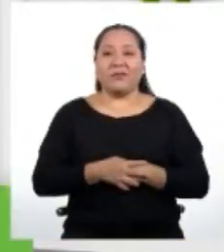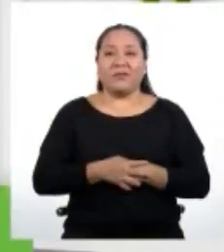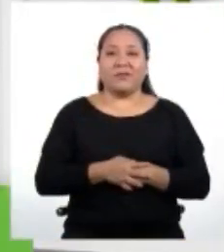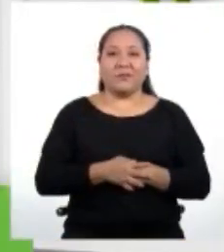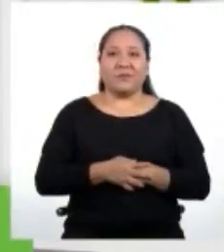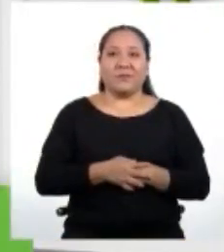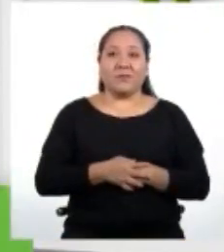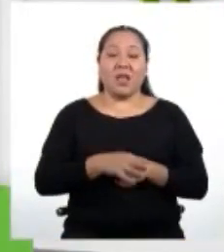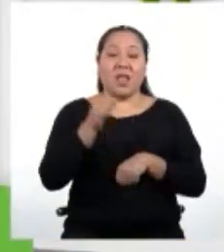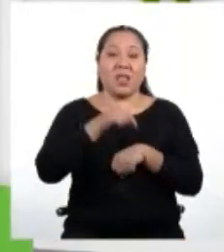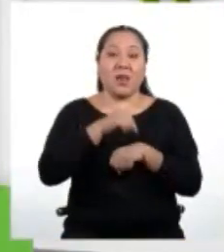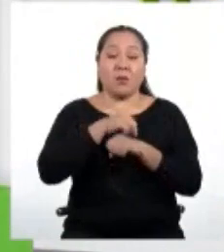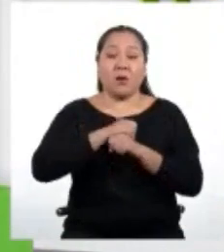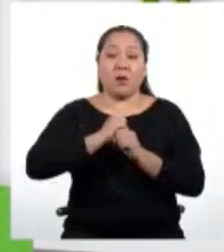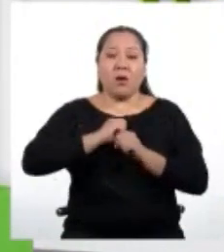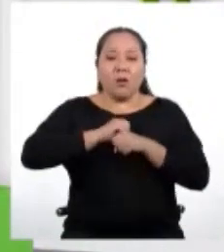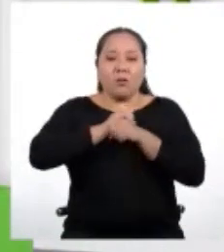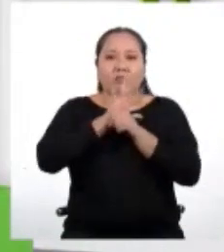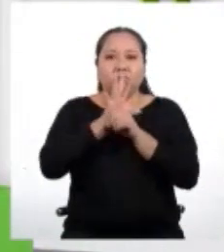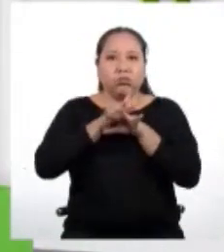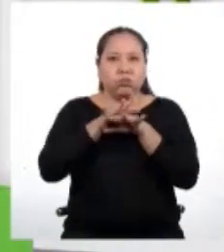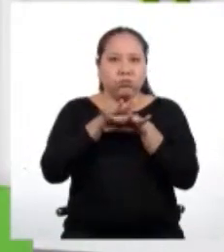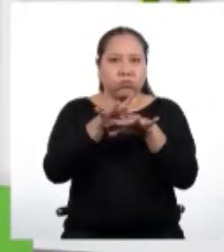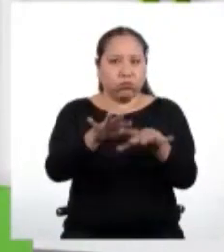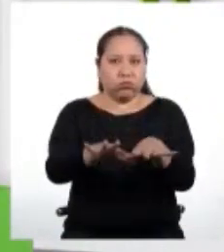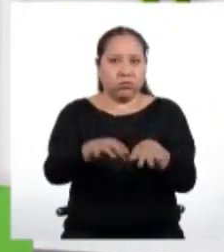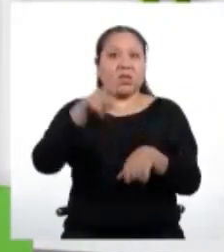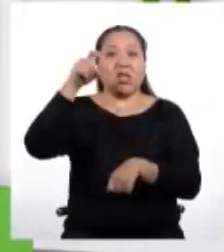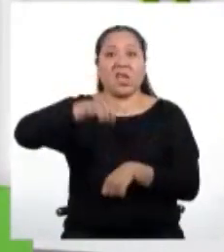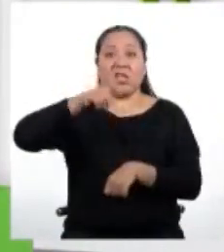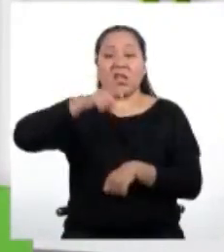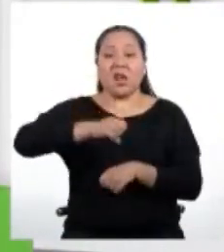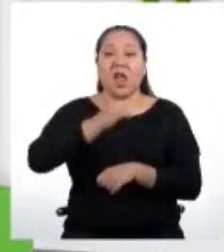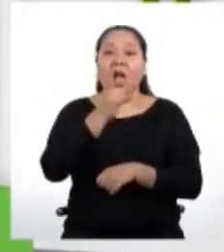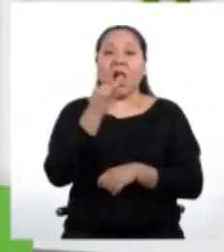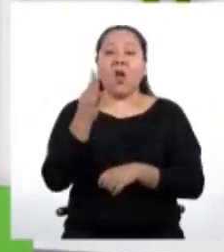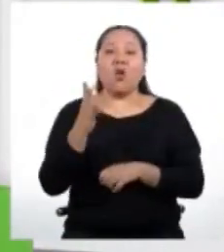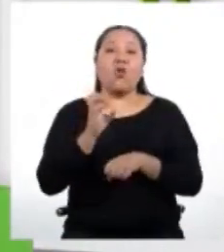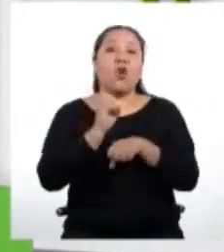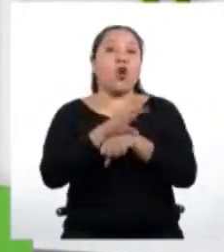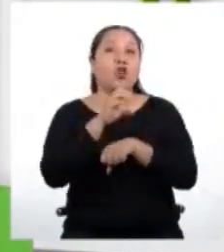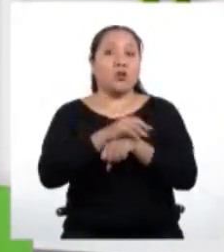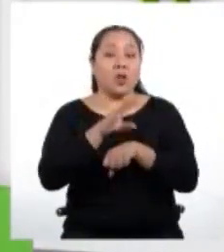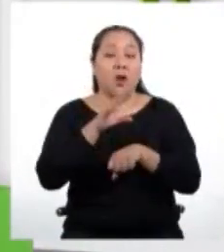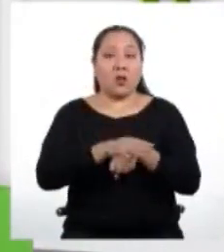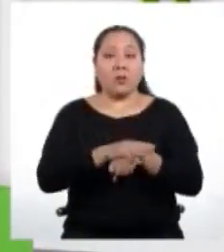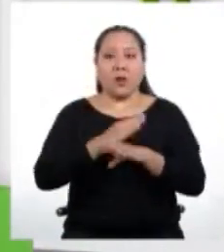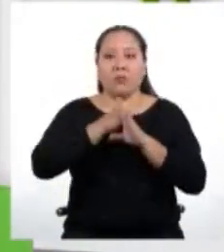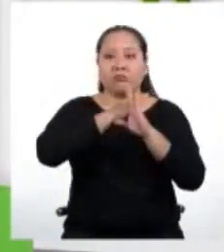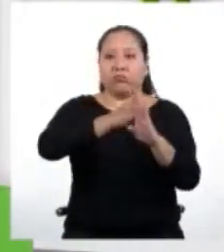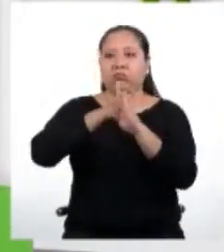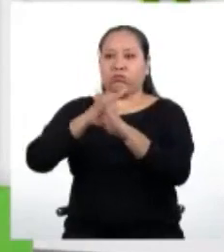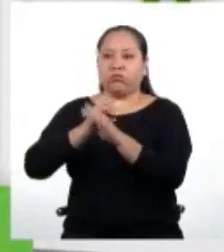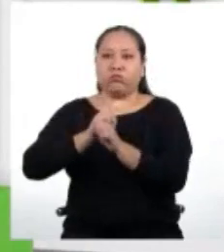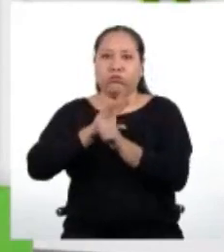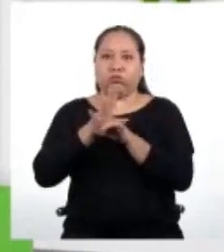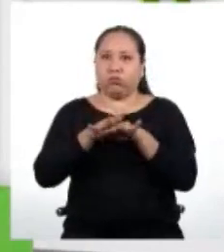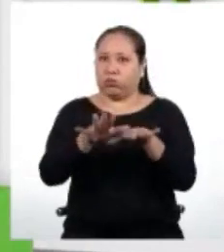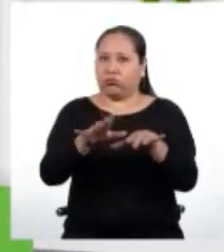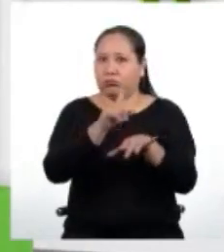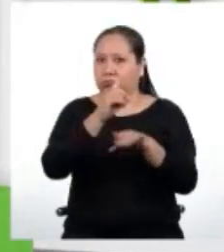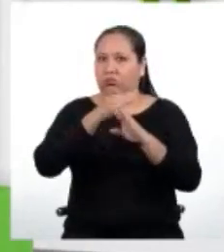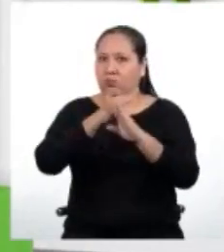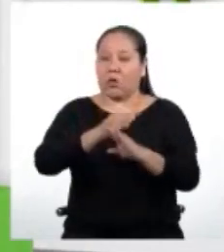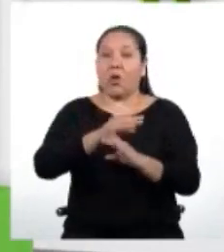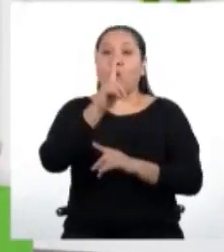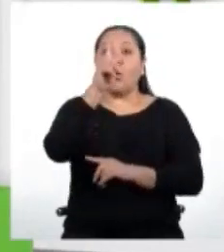En tiempos de pandemia, son indispensables ciertas medidas para combatir la propagación del virus del COVID-19. Es indispensable que solo